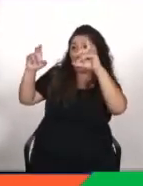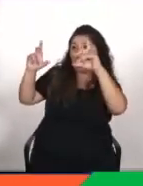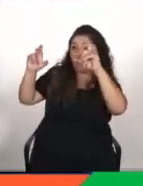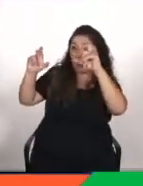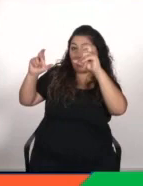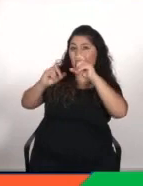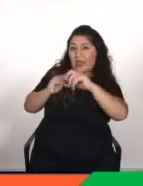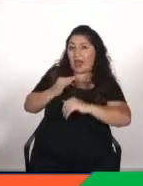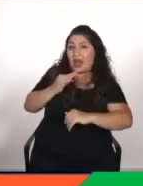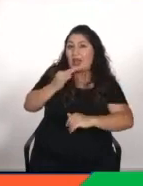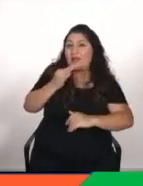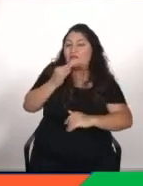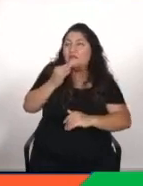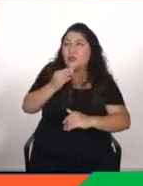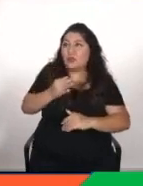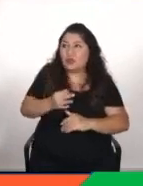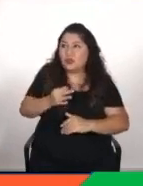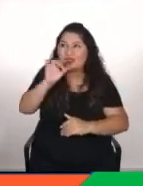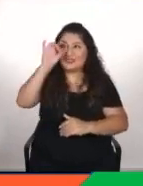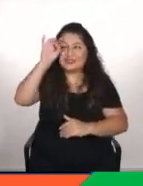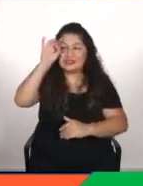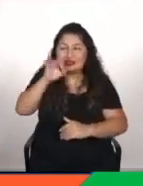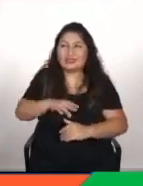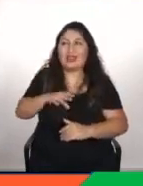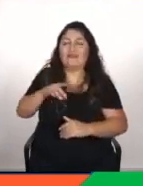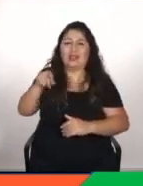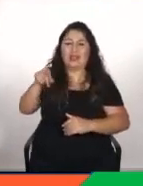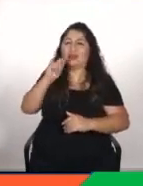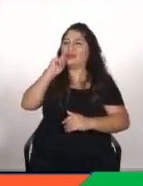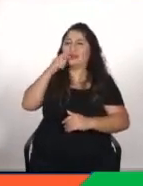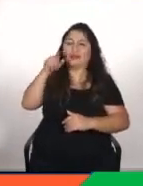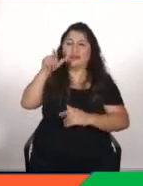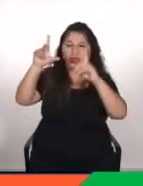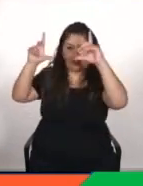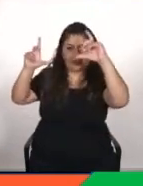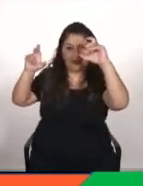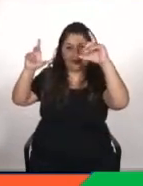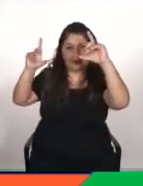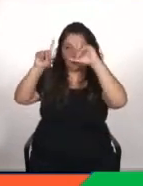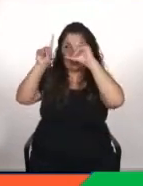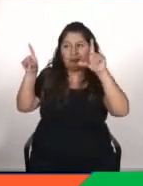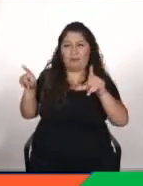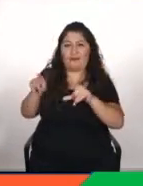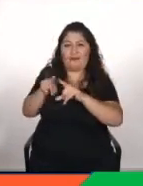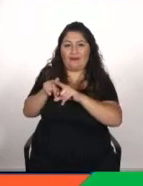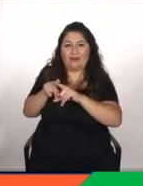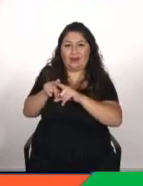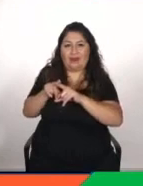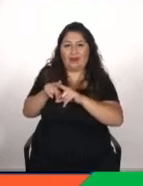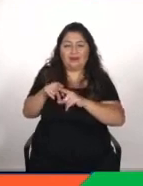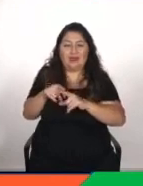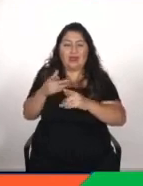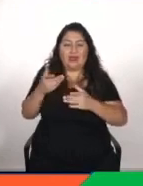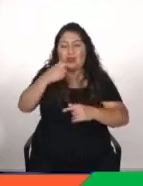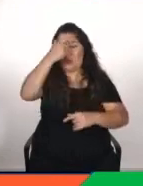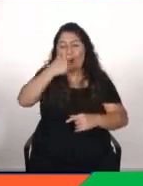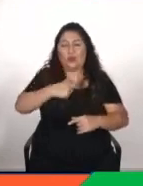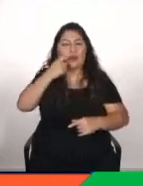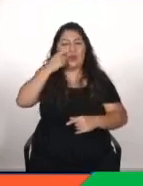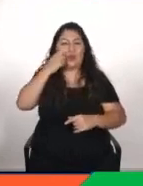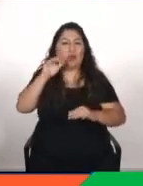correctamente lo que hay en esa imagen y esto lo bonito es que al final es como pasa con el aprendizaje humano es una cosa que acaba